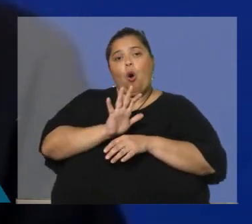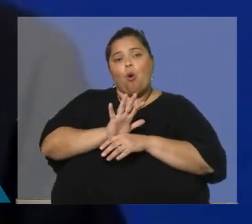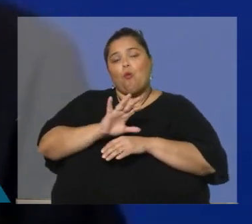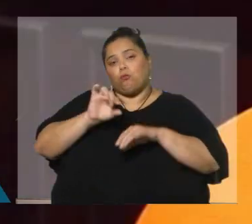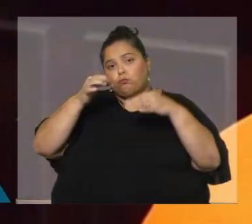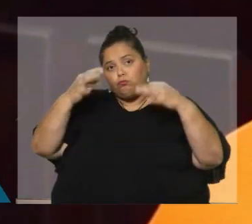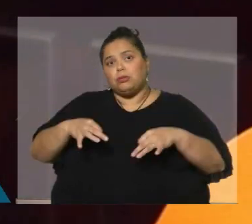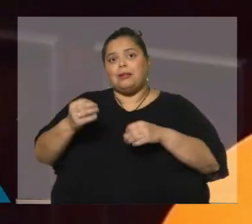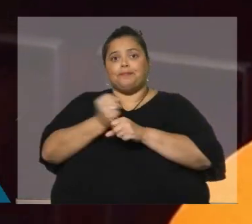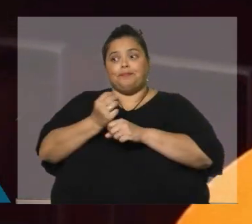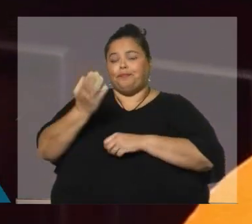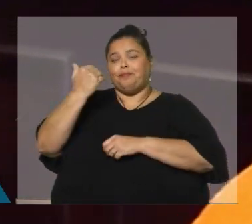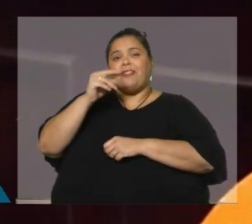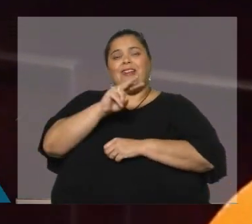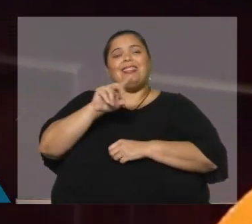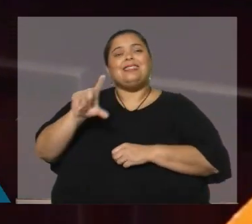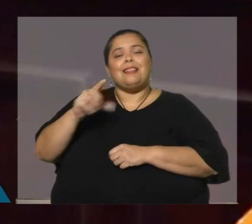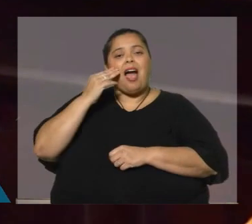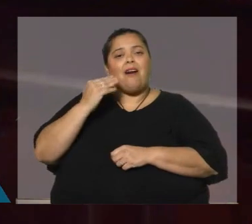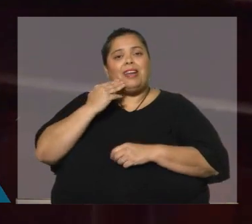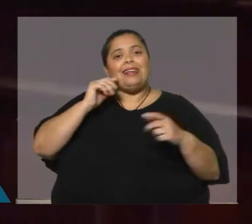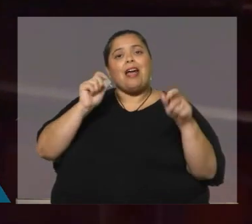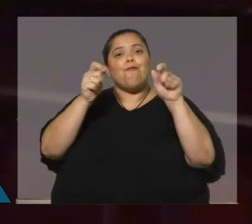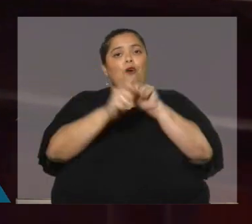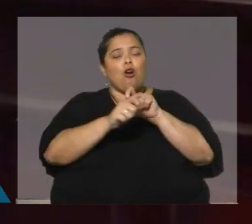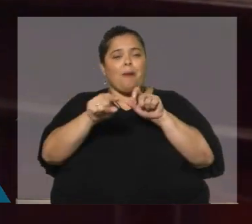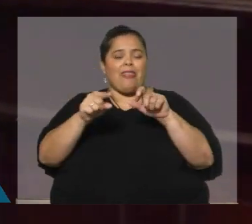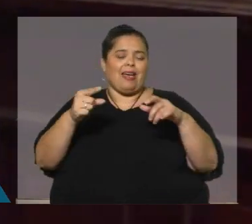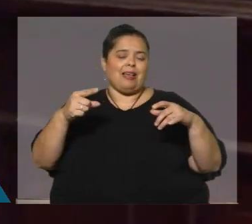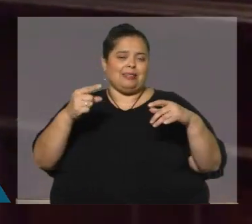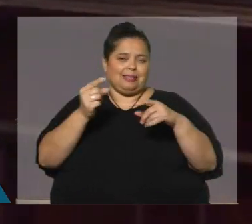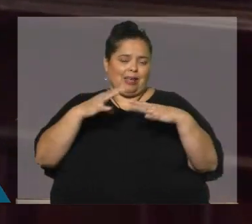como ley el pasado 27 de abril la reforma de la Seguridad Social.